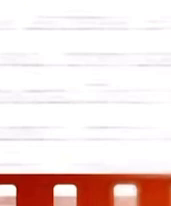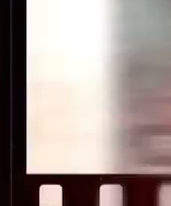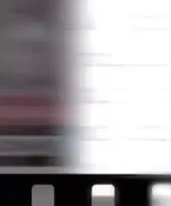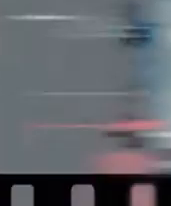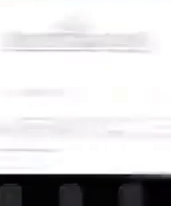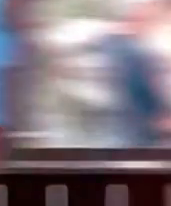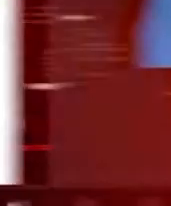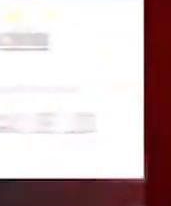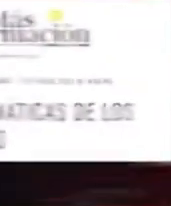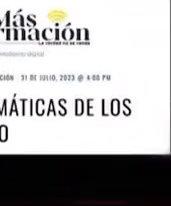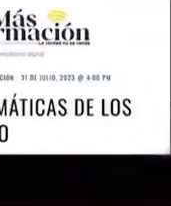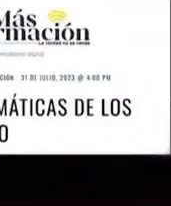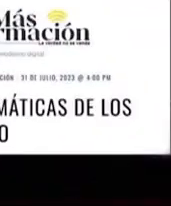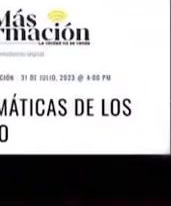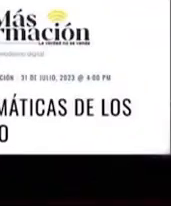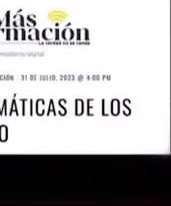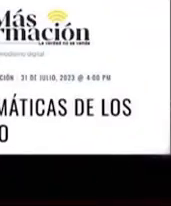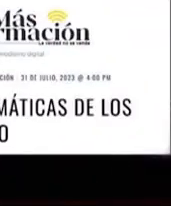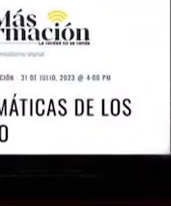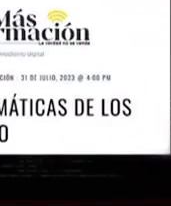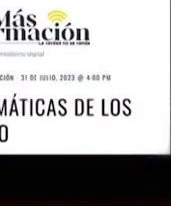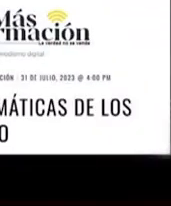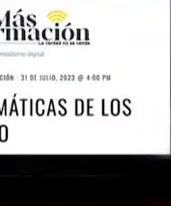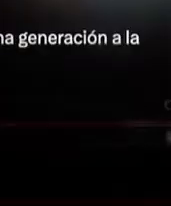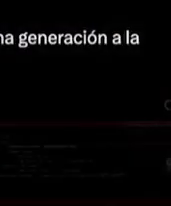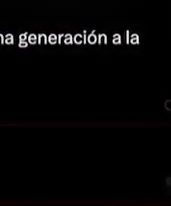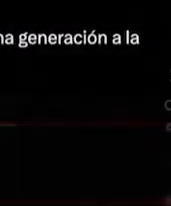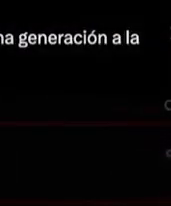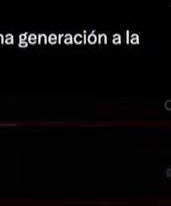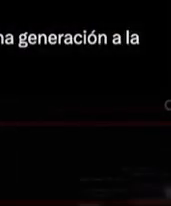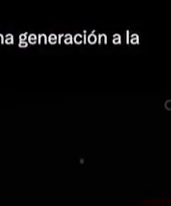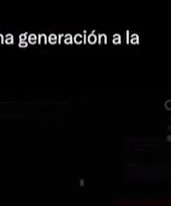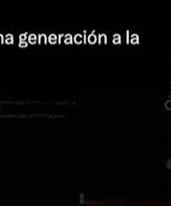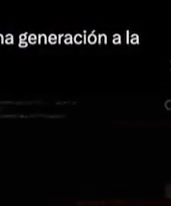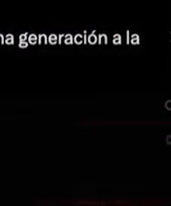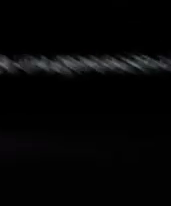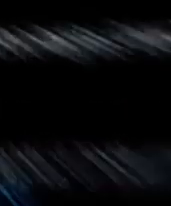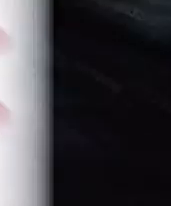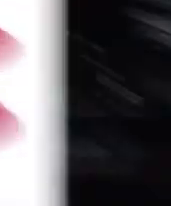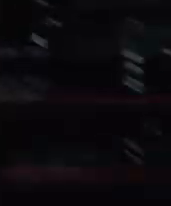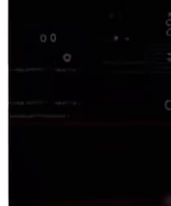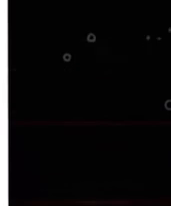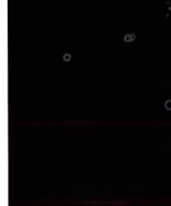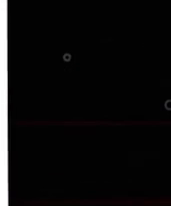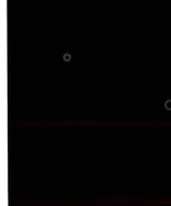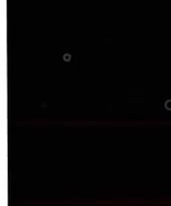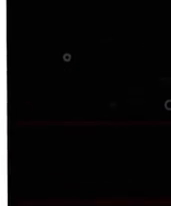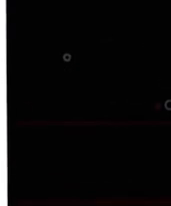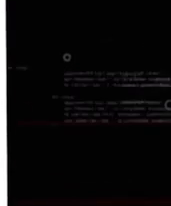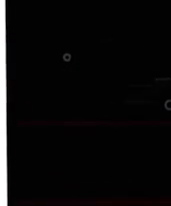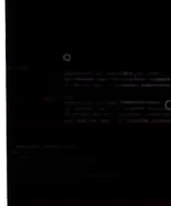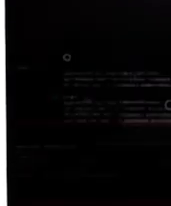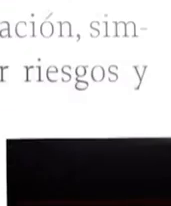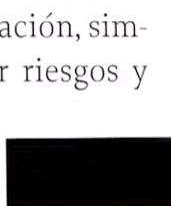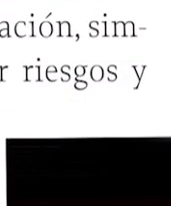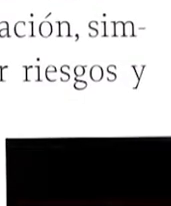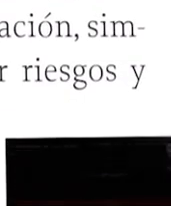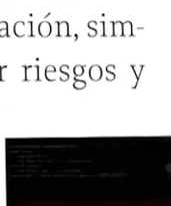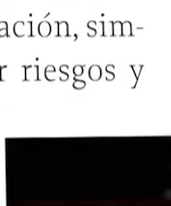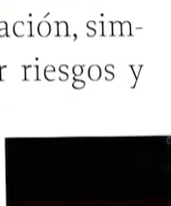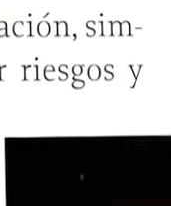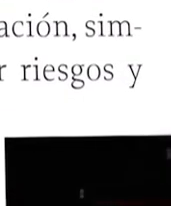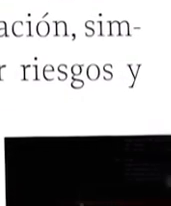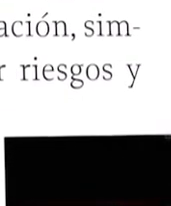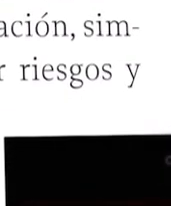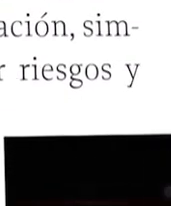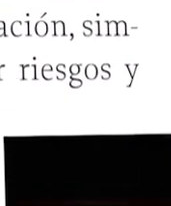4. Falso que se elimina la enseñanza de las matemáticas. Todas las estrategias de enseñanza planteadas en los